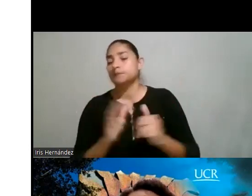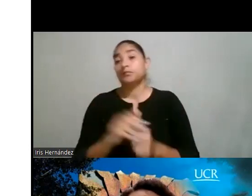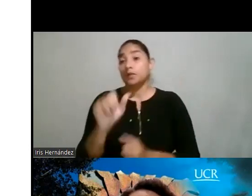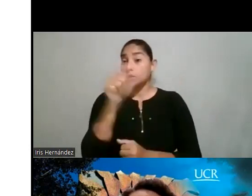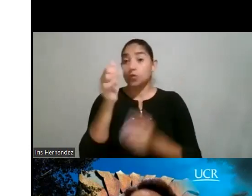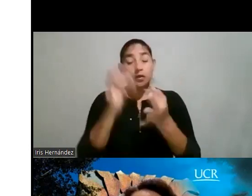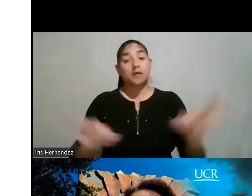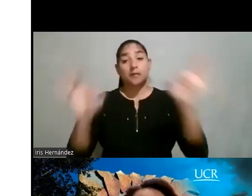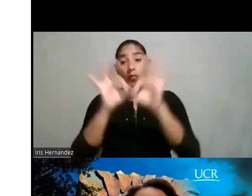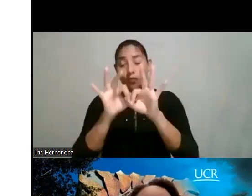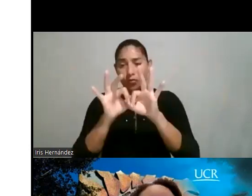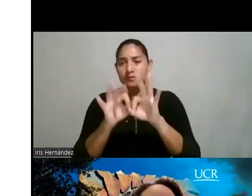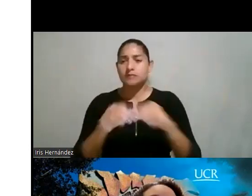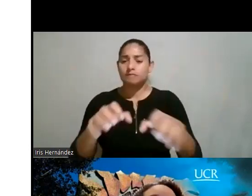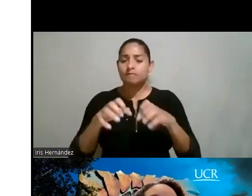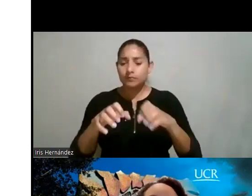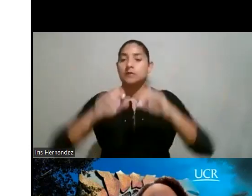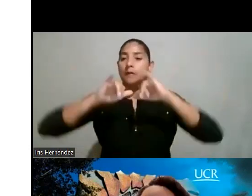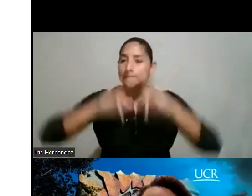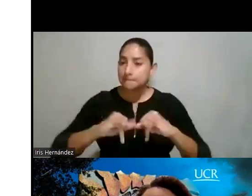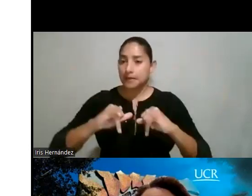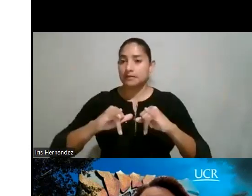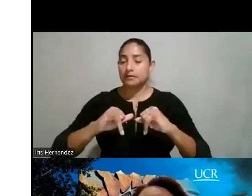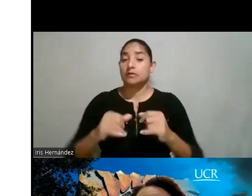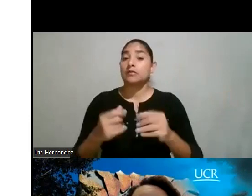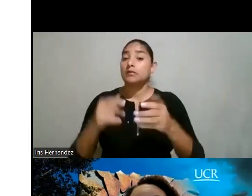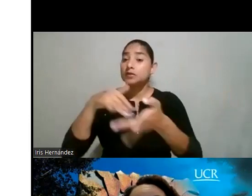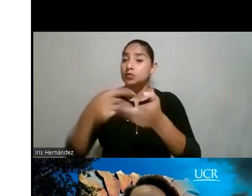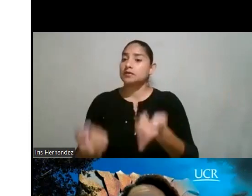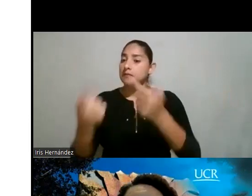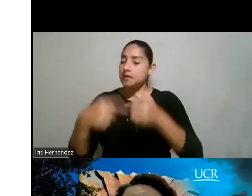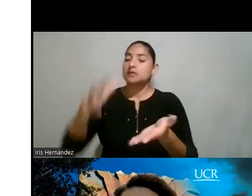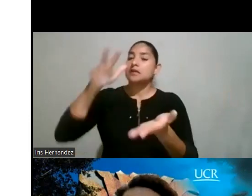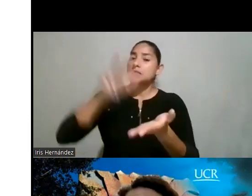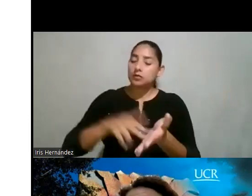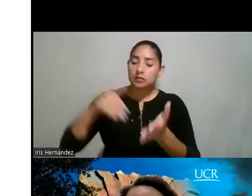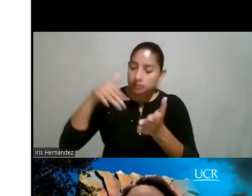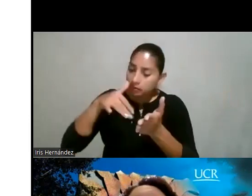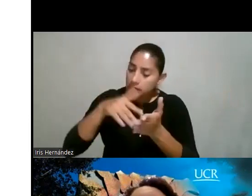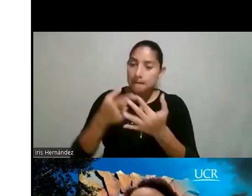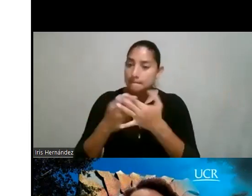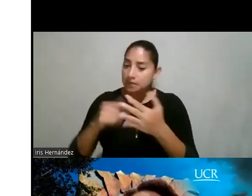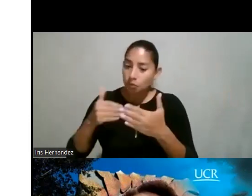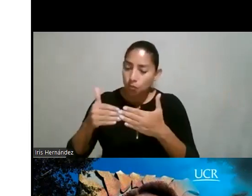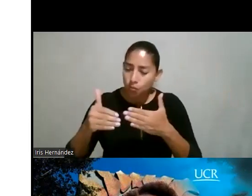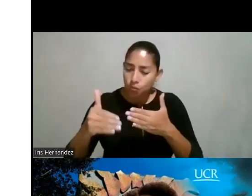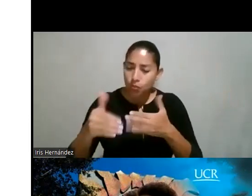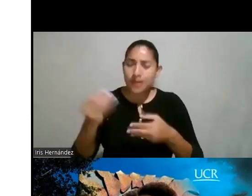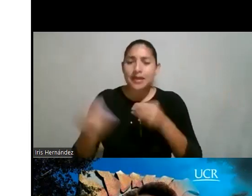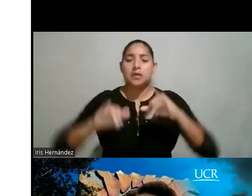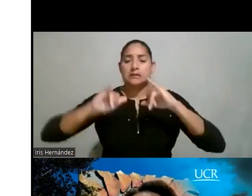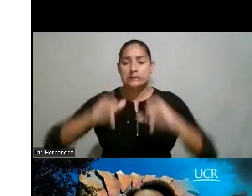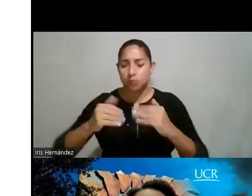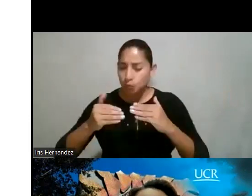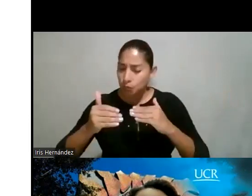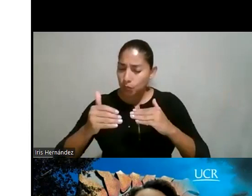importante es la retención. Una vez que ya ingresan las estudiantes a las carreras de ciencia y tecnología, ¿cómo hacemos para que se mantengan?